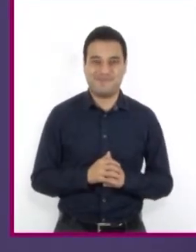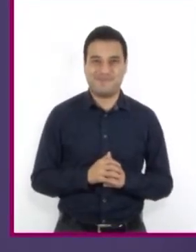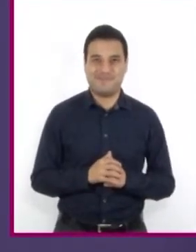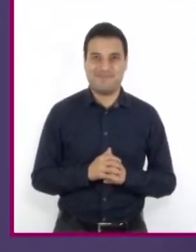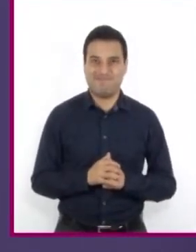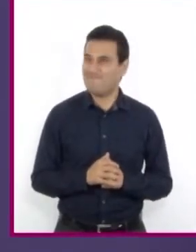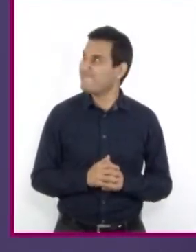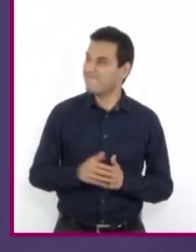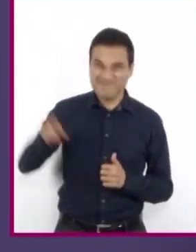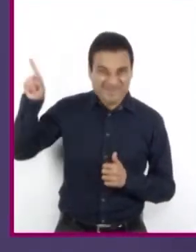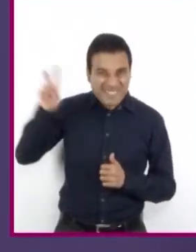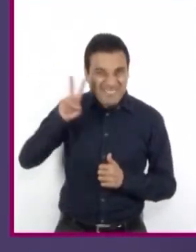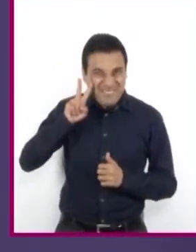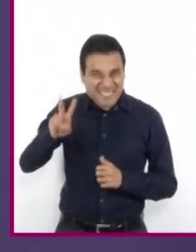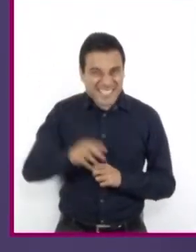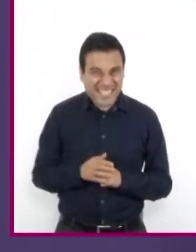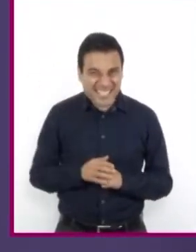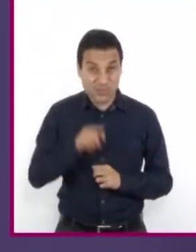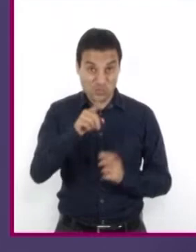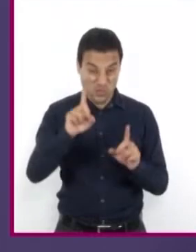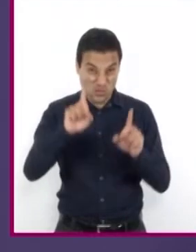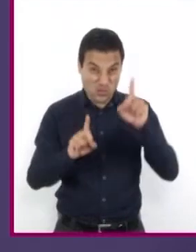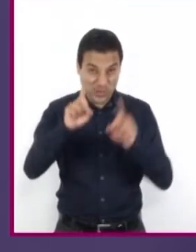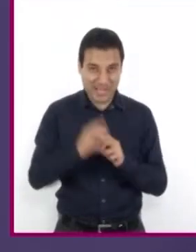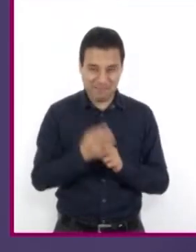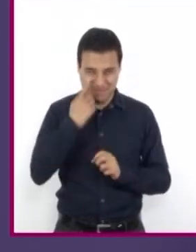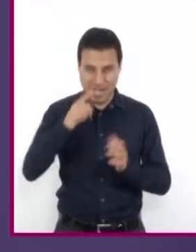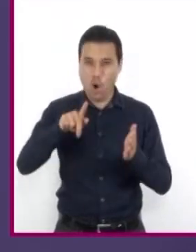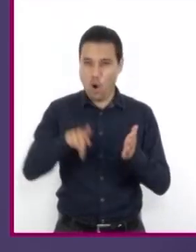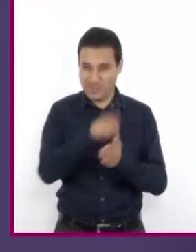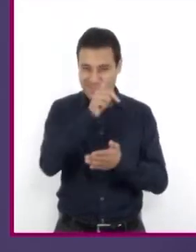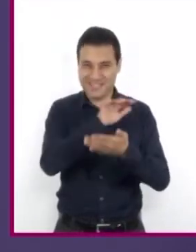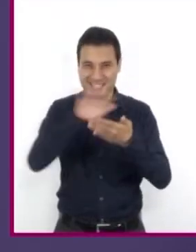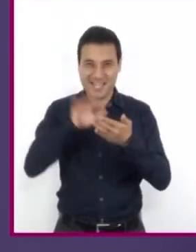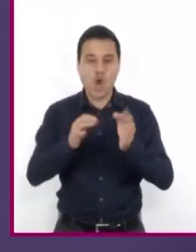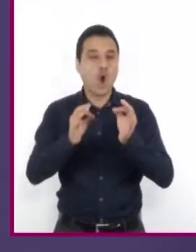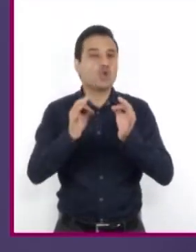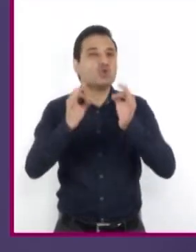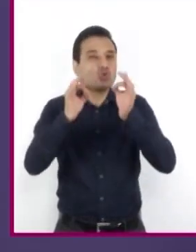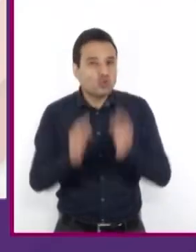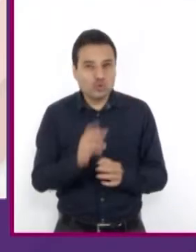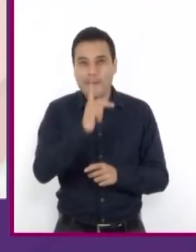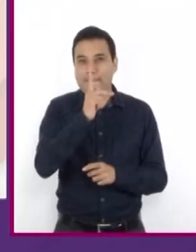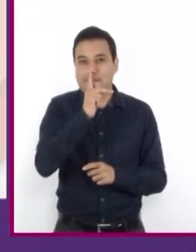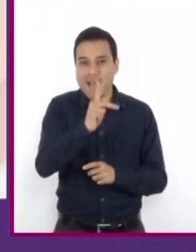Sí, a alguien le quedó duda. Vamos a leerla con expresiones acordes a nuestro contexto.